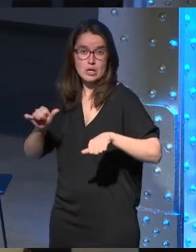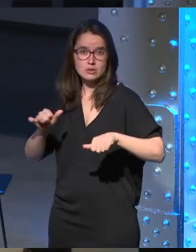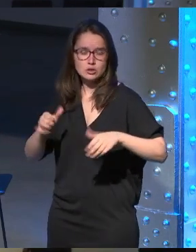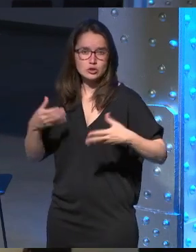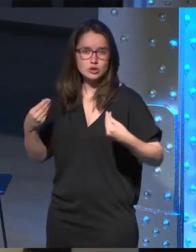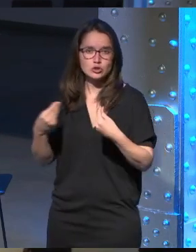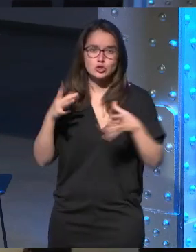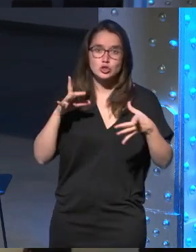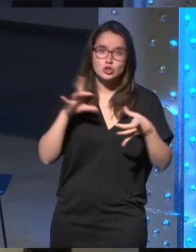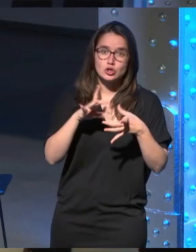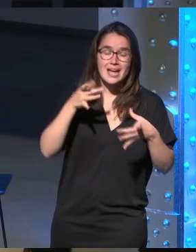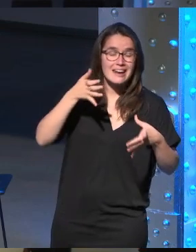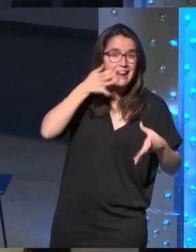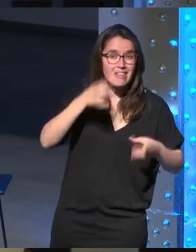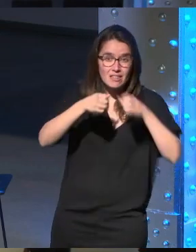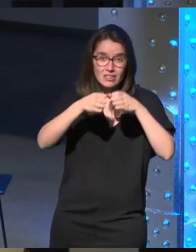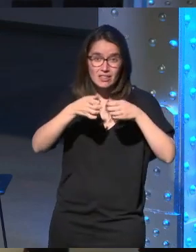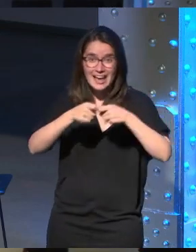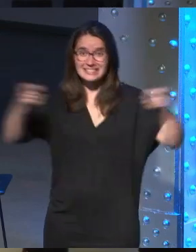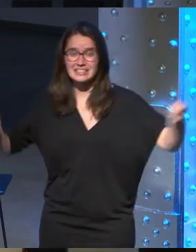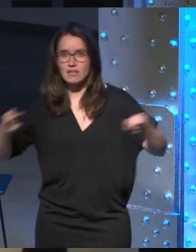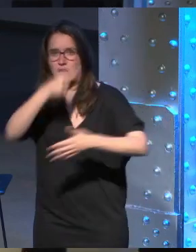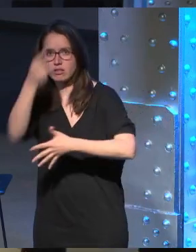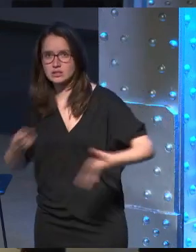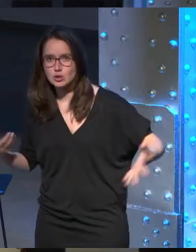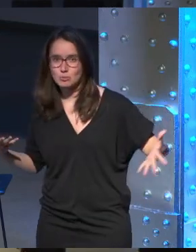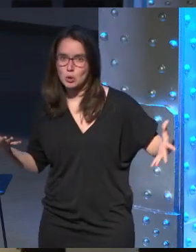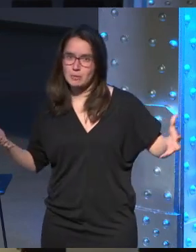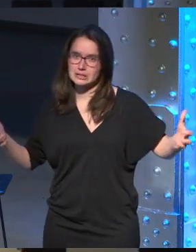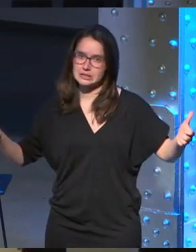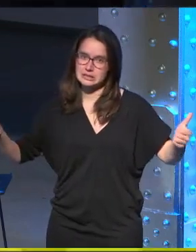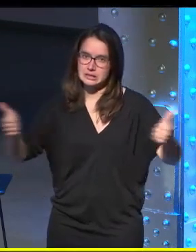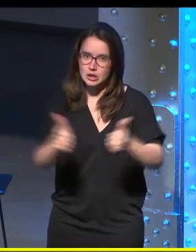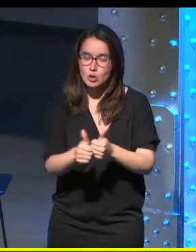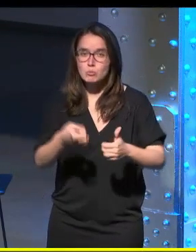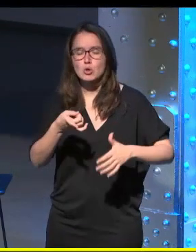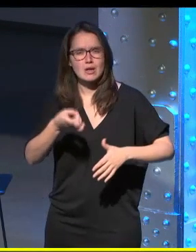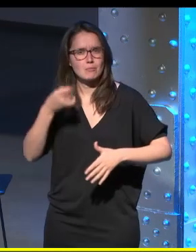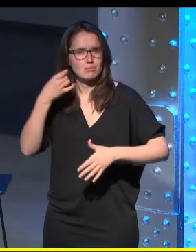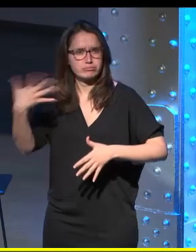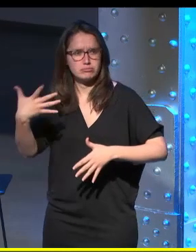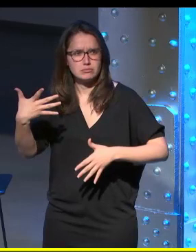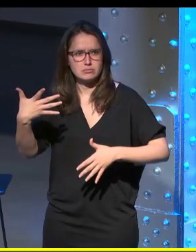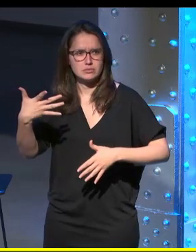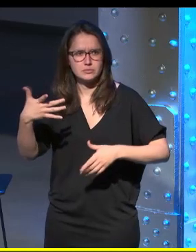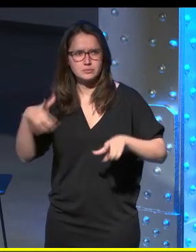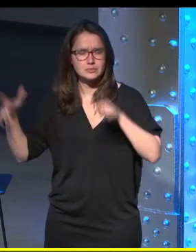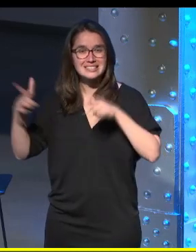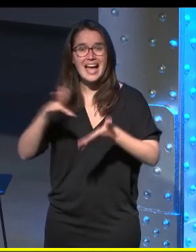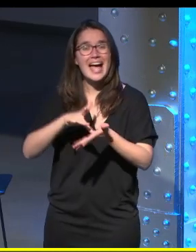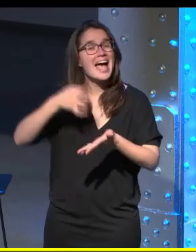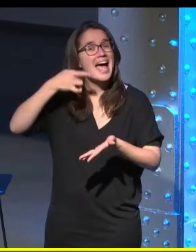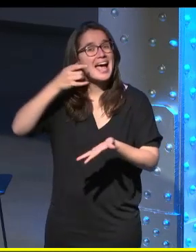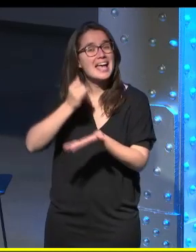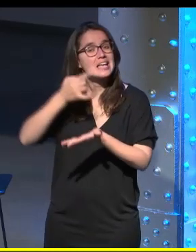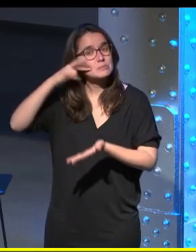la realidad extendida y el diseño y vamos a empezar con un ejemplo paradigmático la archiconocida Tilbras esta experiencia